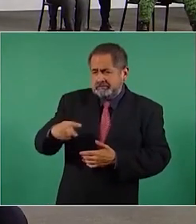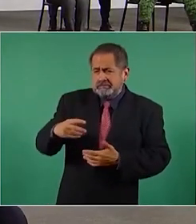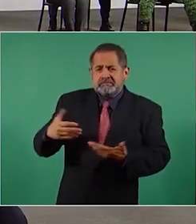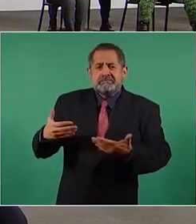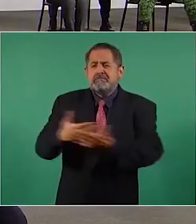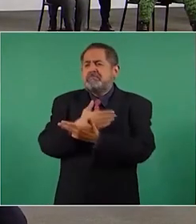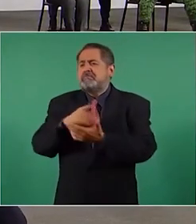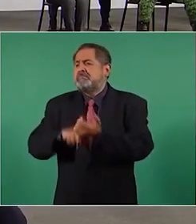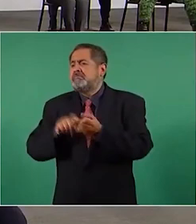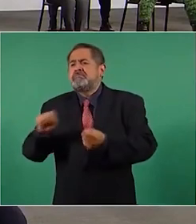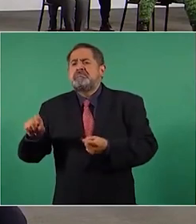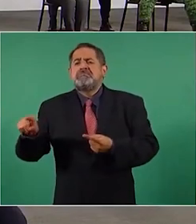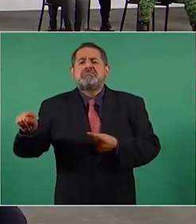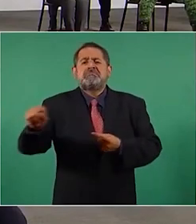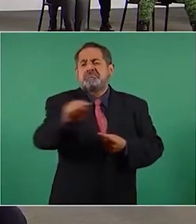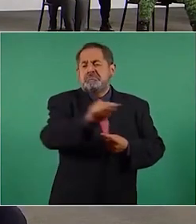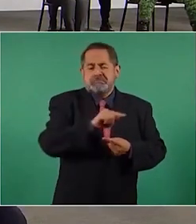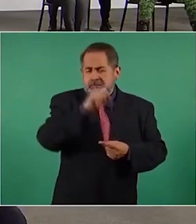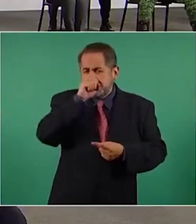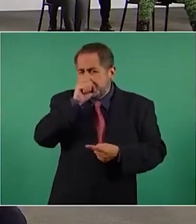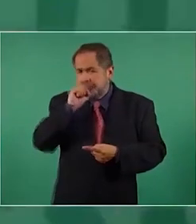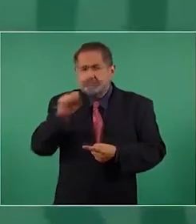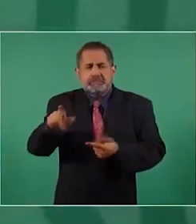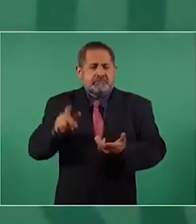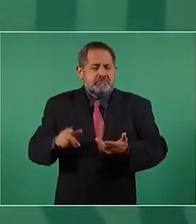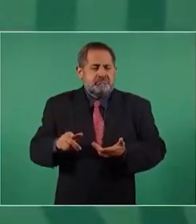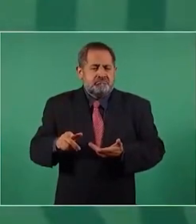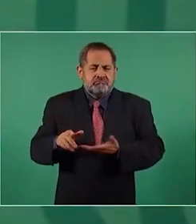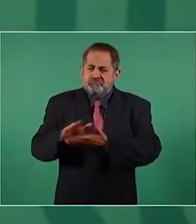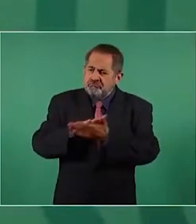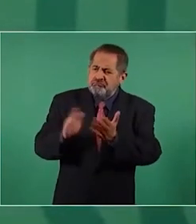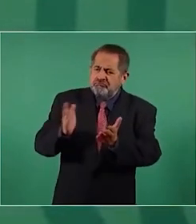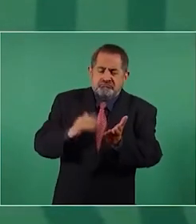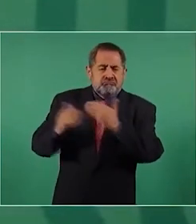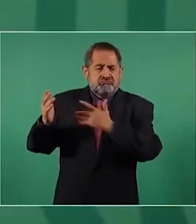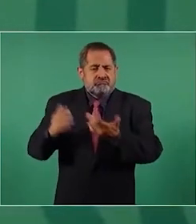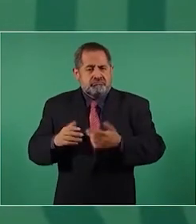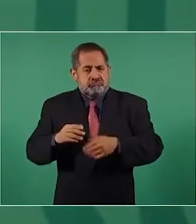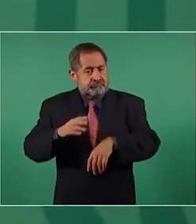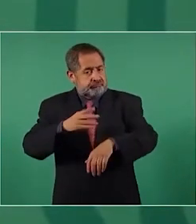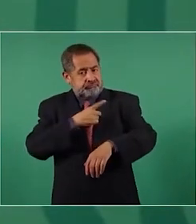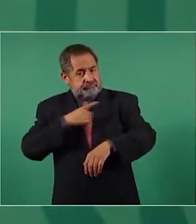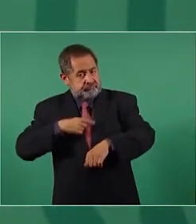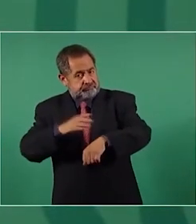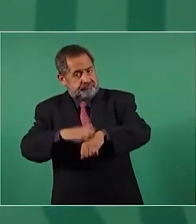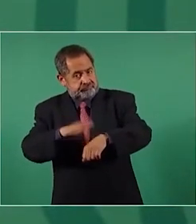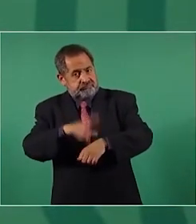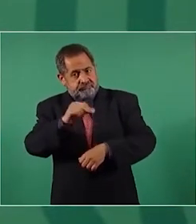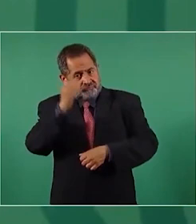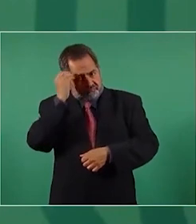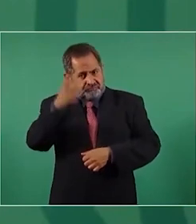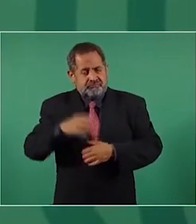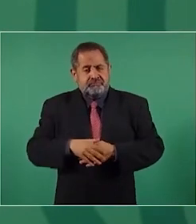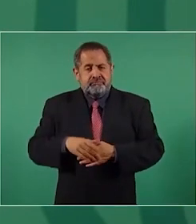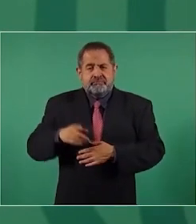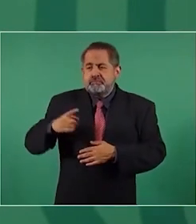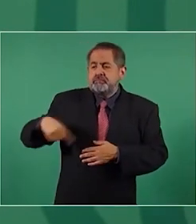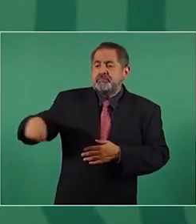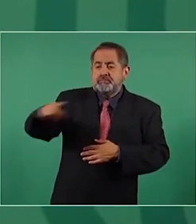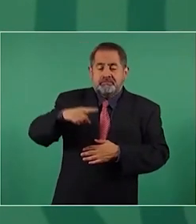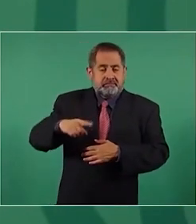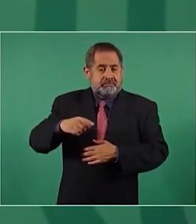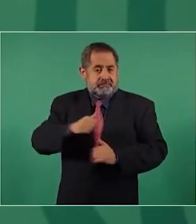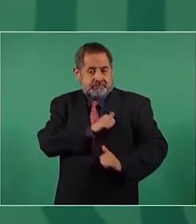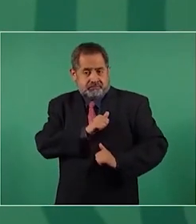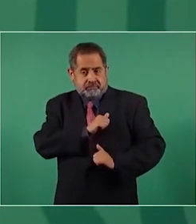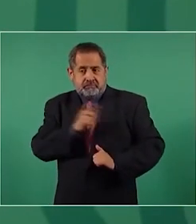lo digo para que no se olvide. Los soldados son hijos de campesinos,